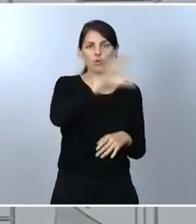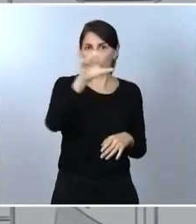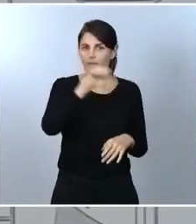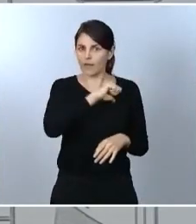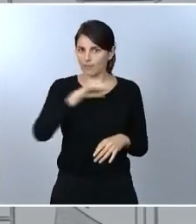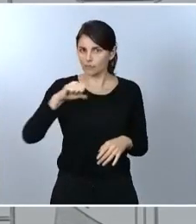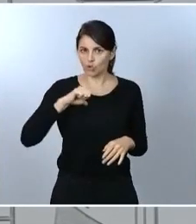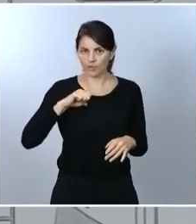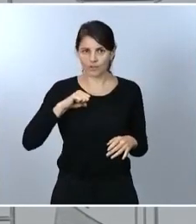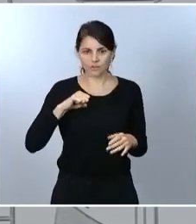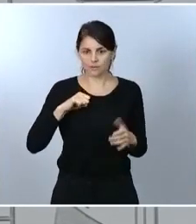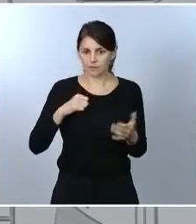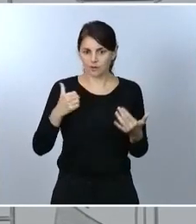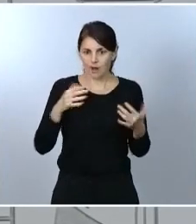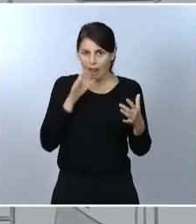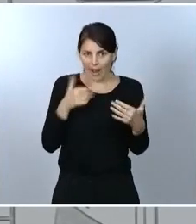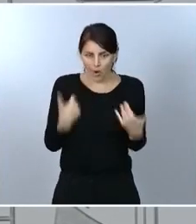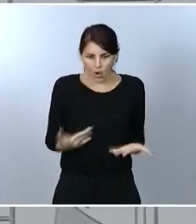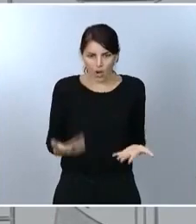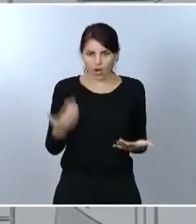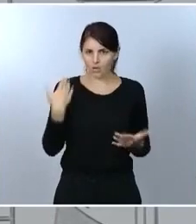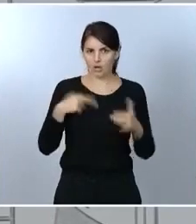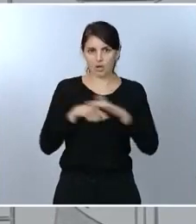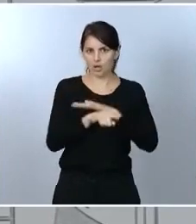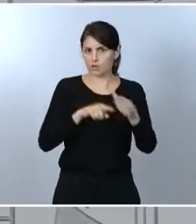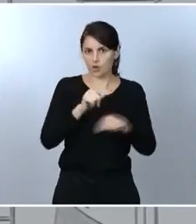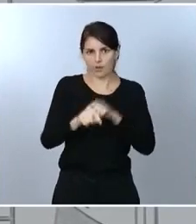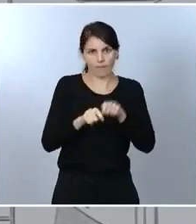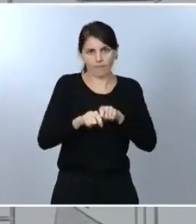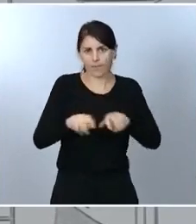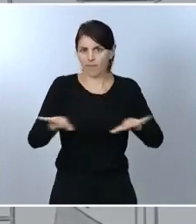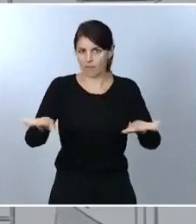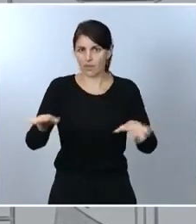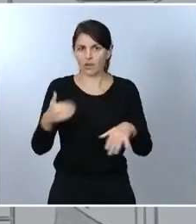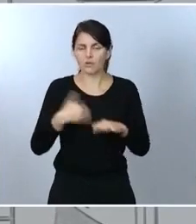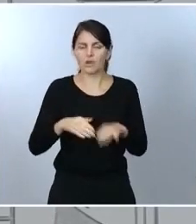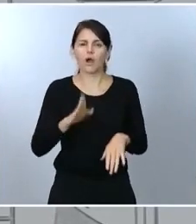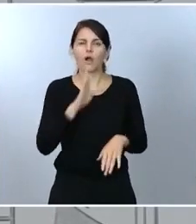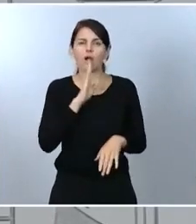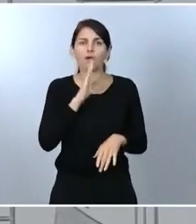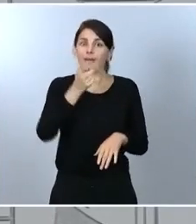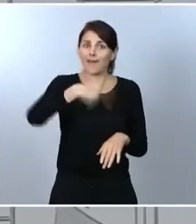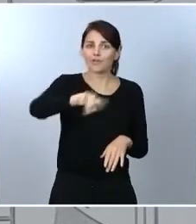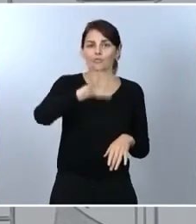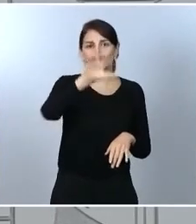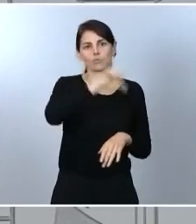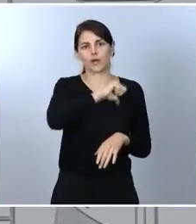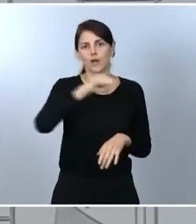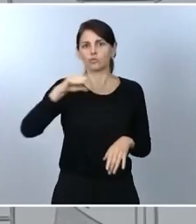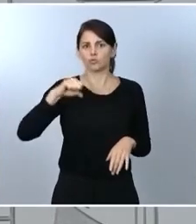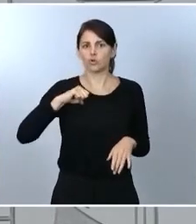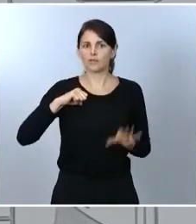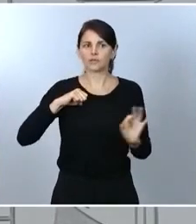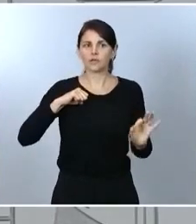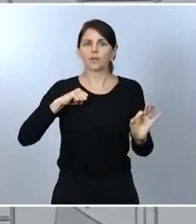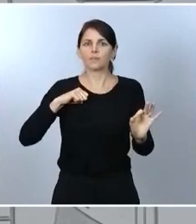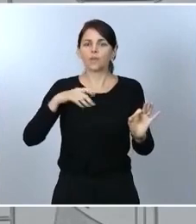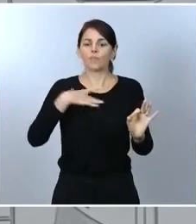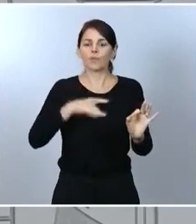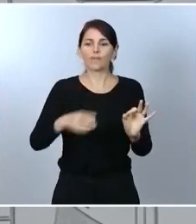esta pandemia y, además, como ya les dije, que tenían esa capacidad de pedirlo al Gobierno de España el pasado mes de agosto,